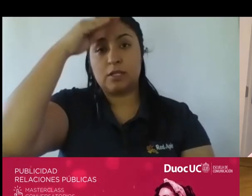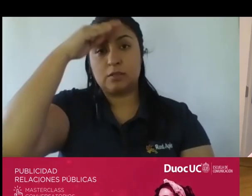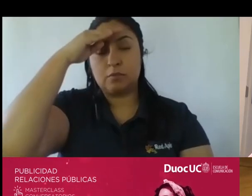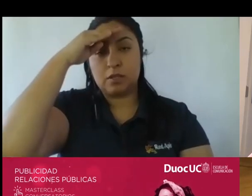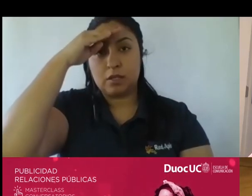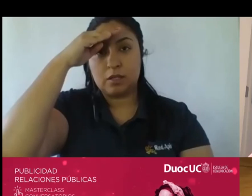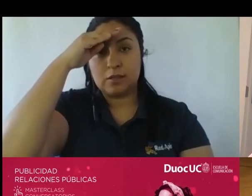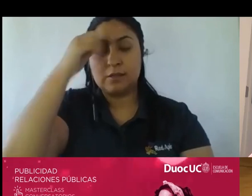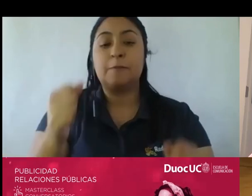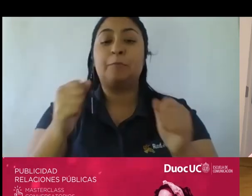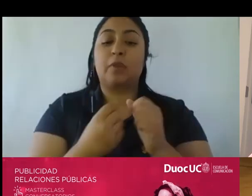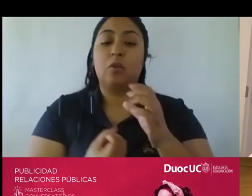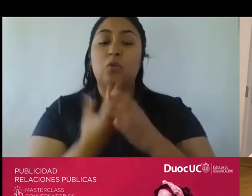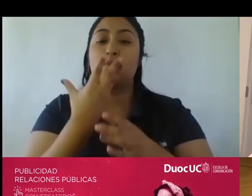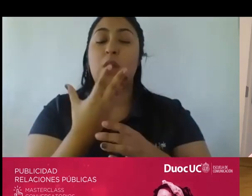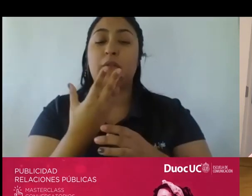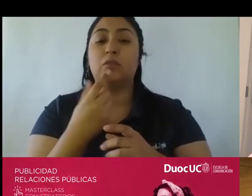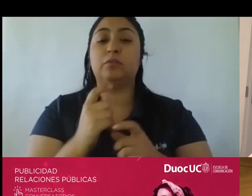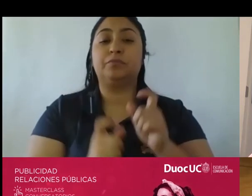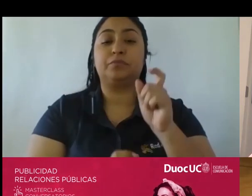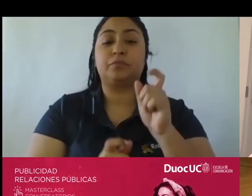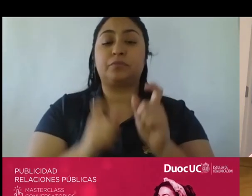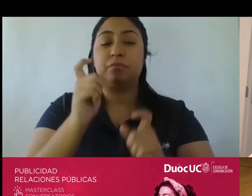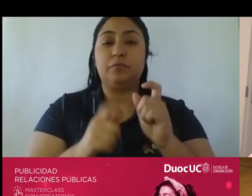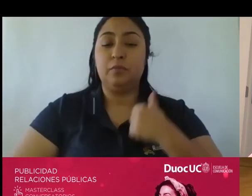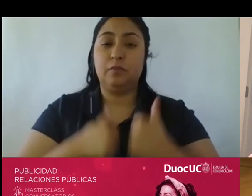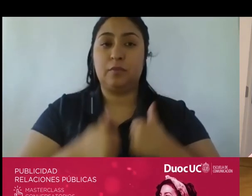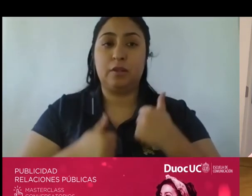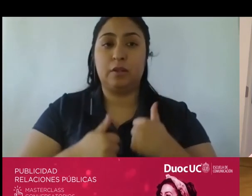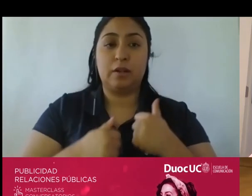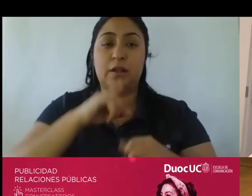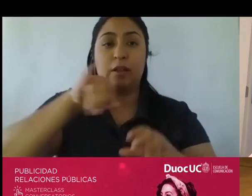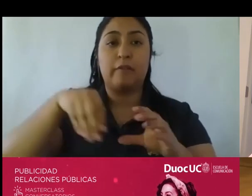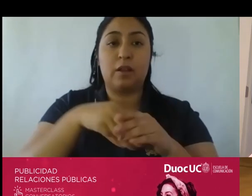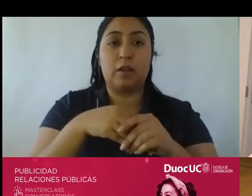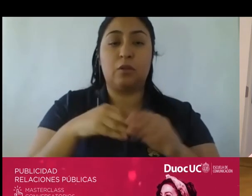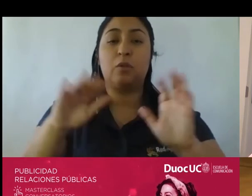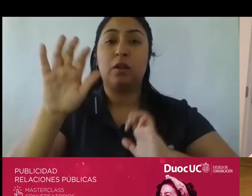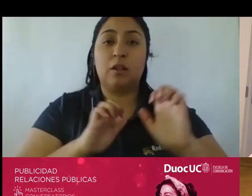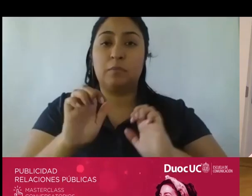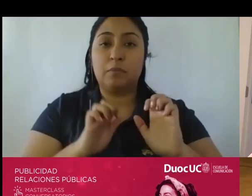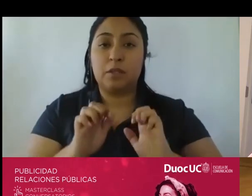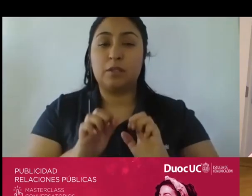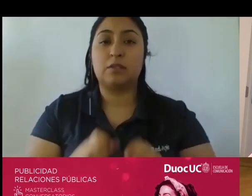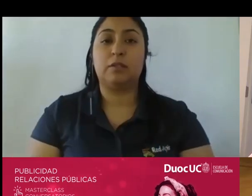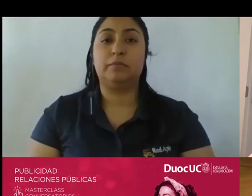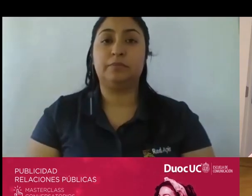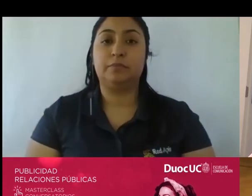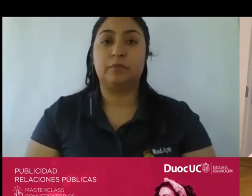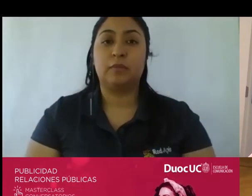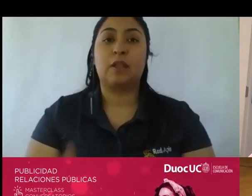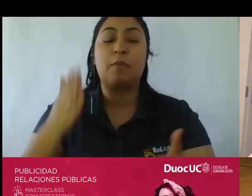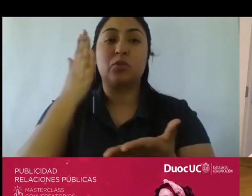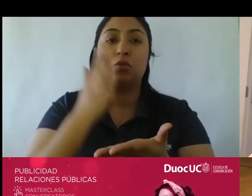profesionales con los que se van a insertar en esta industria en poco tiempo más es que estamos obligados a estar